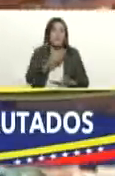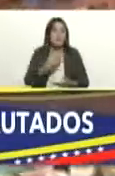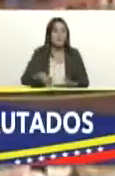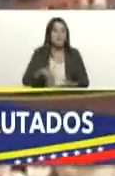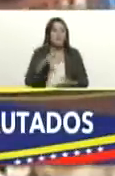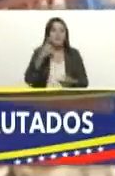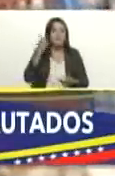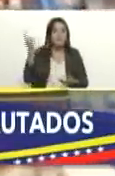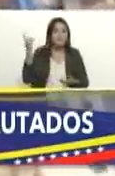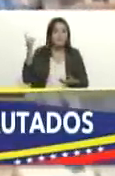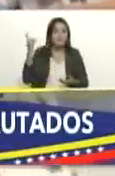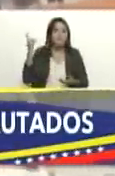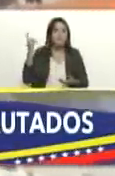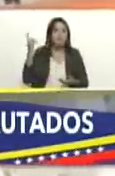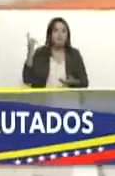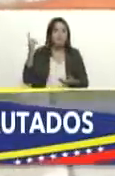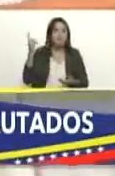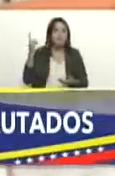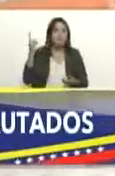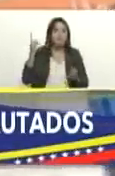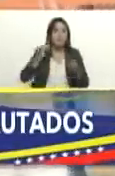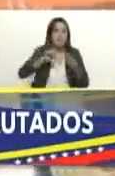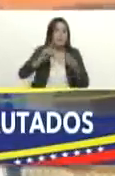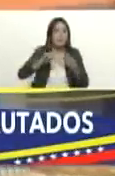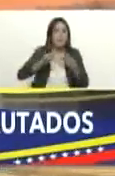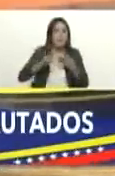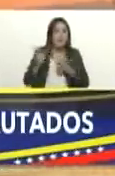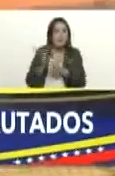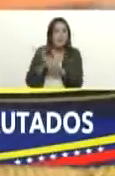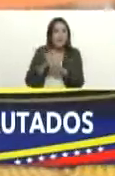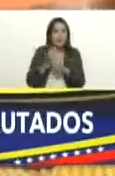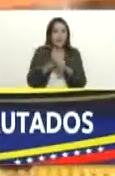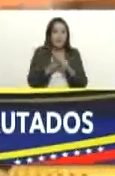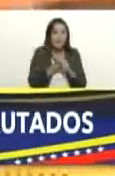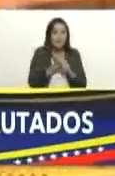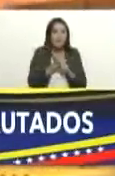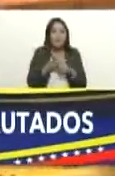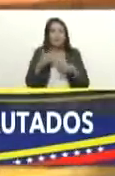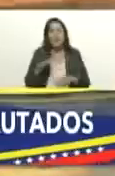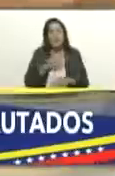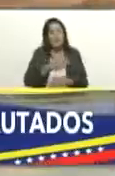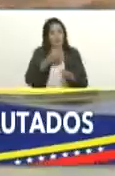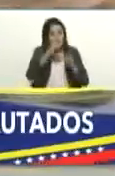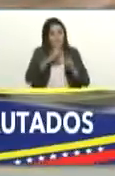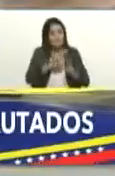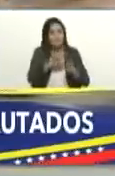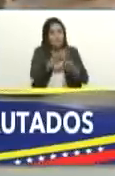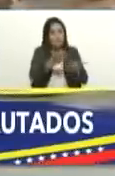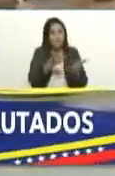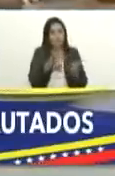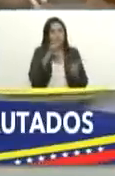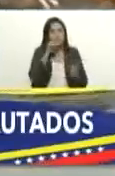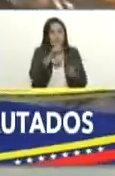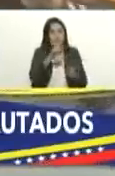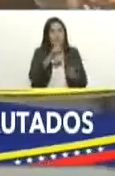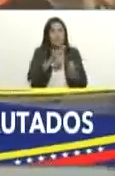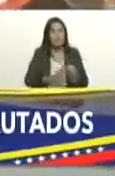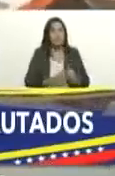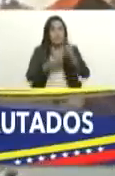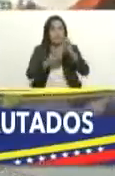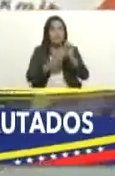galpón nosotros ratificar la certeza de tener un líder como usted que asume los problemas de frente